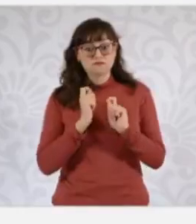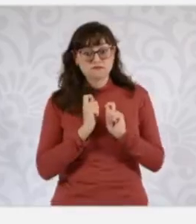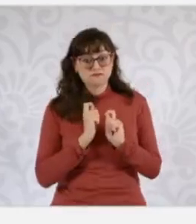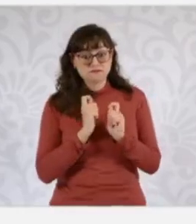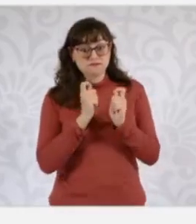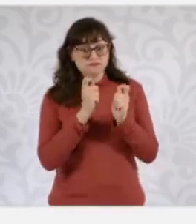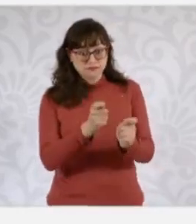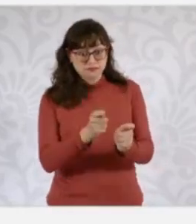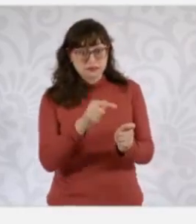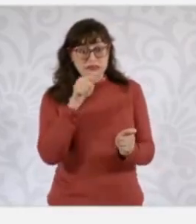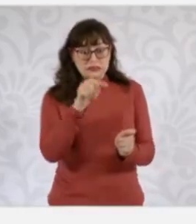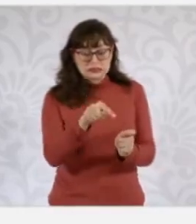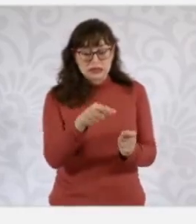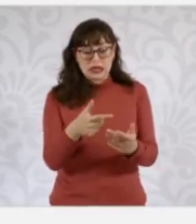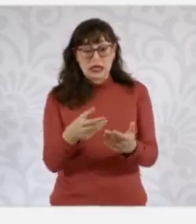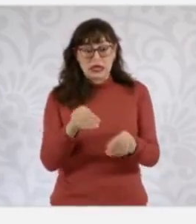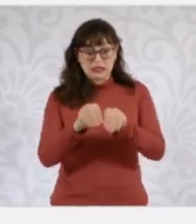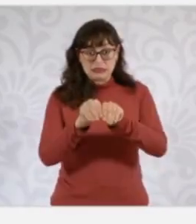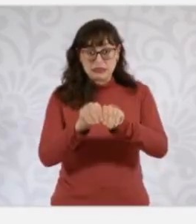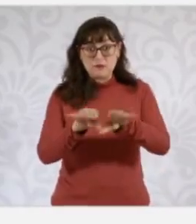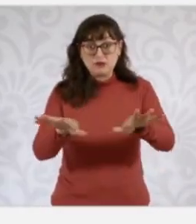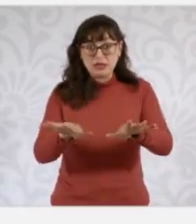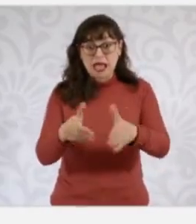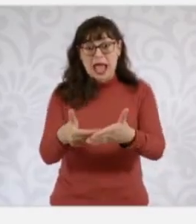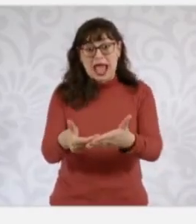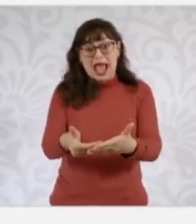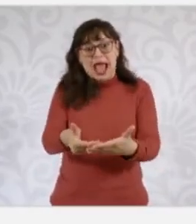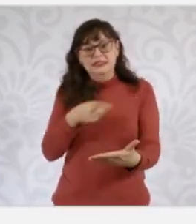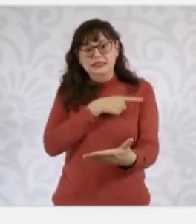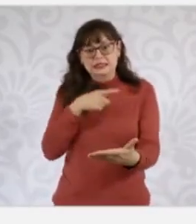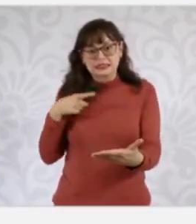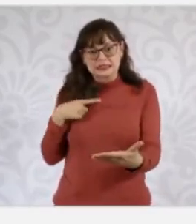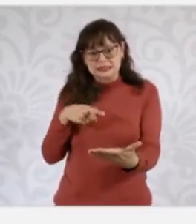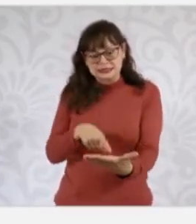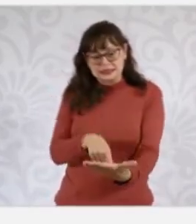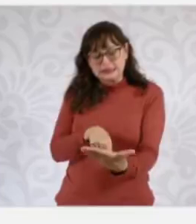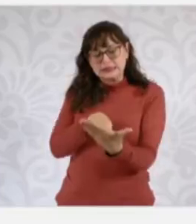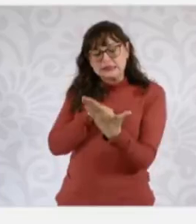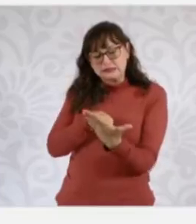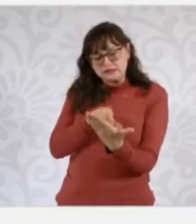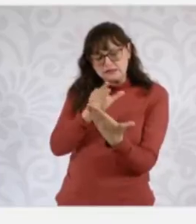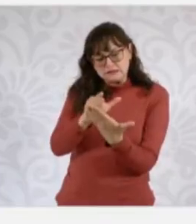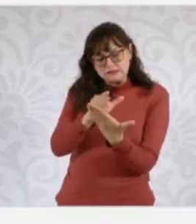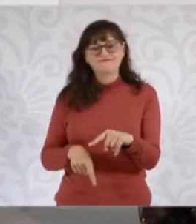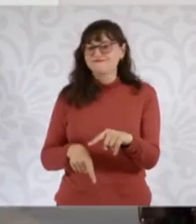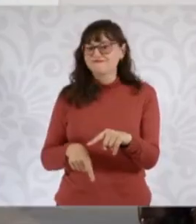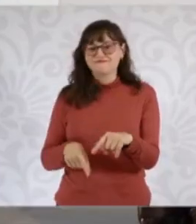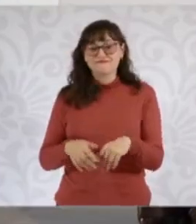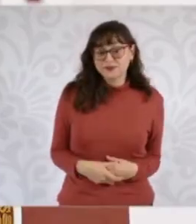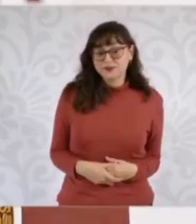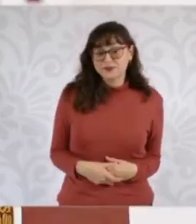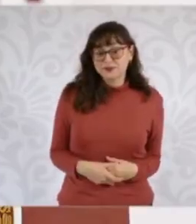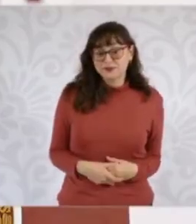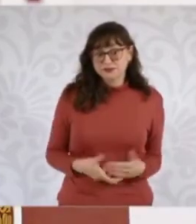garantizar la autenticidad, integridad e inalterabilidad. ¿Sí